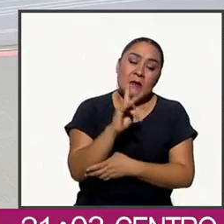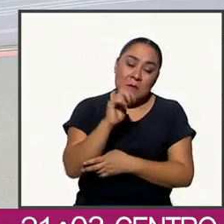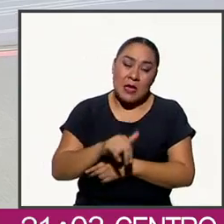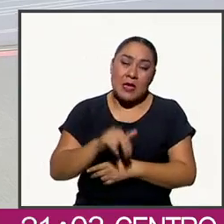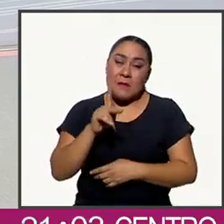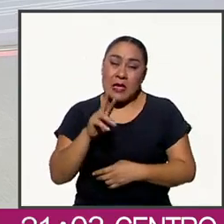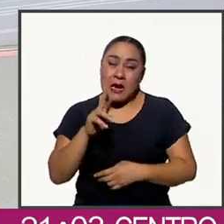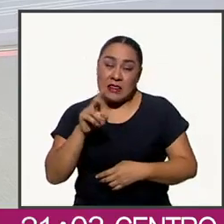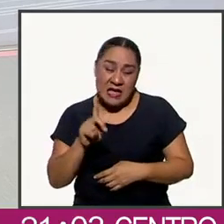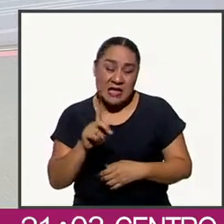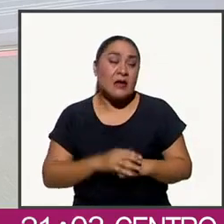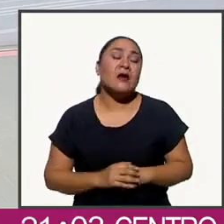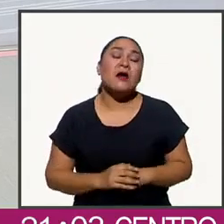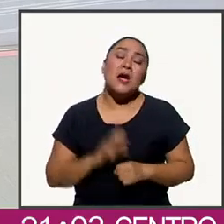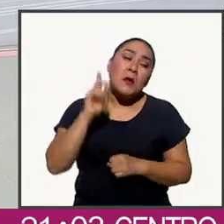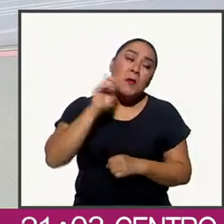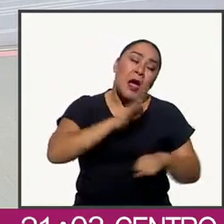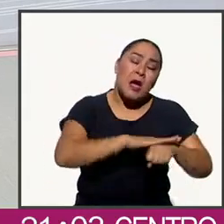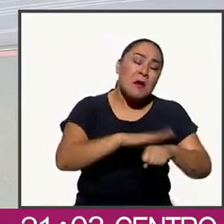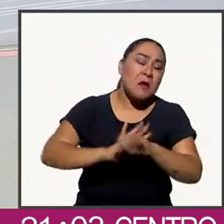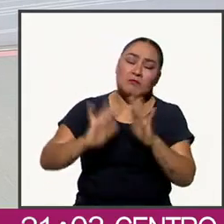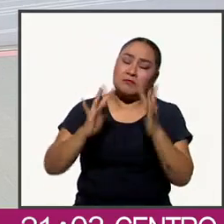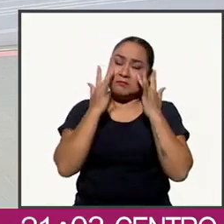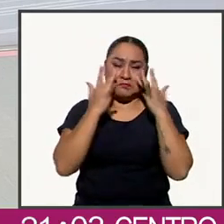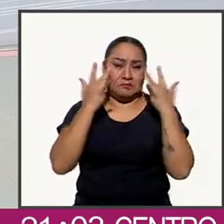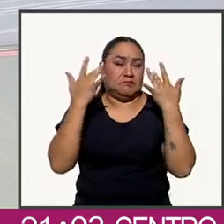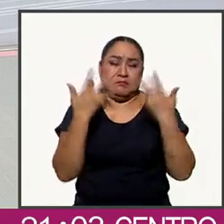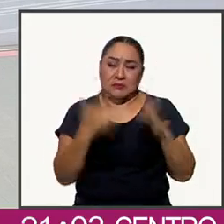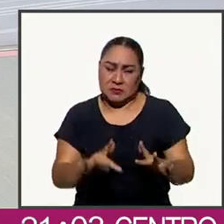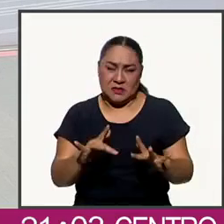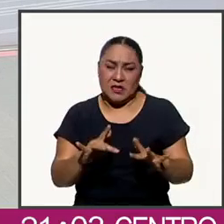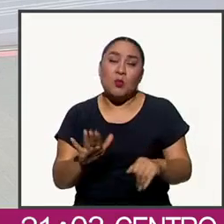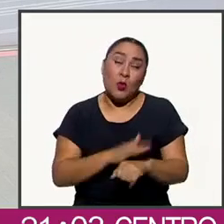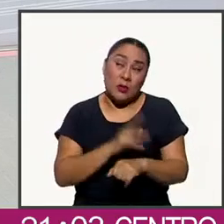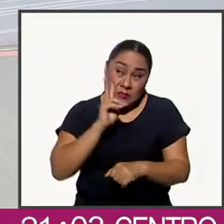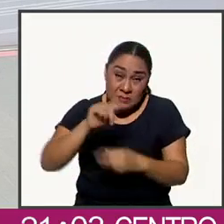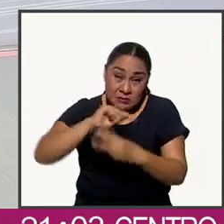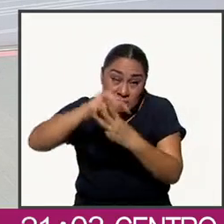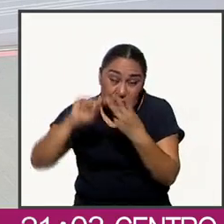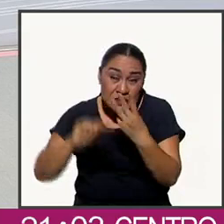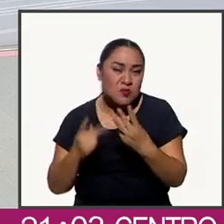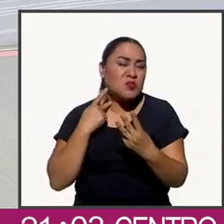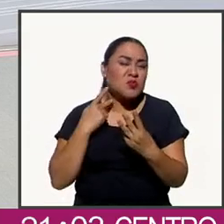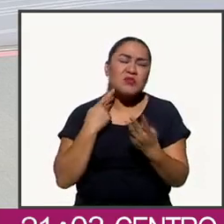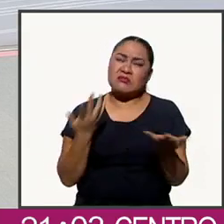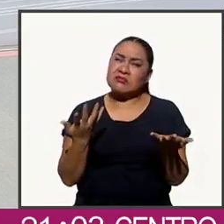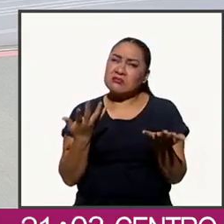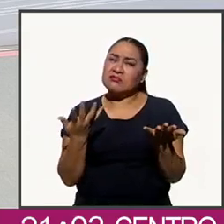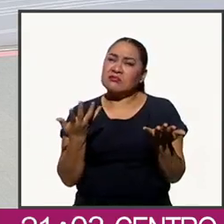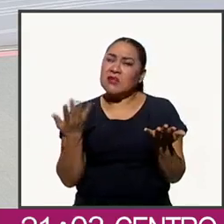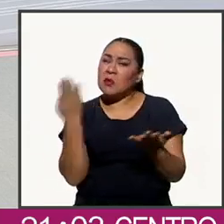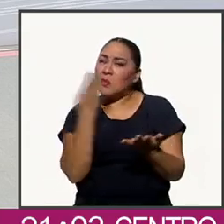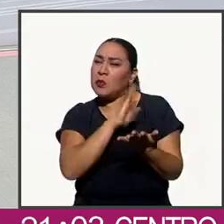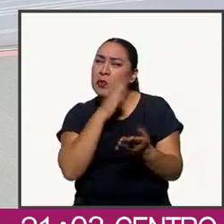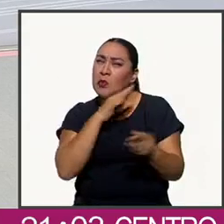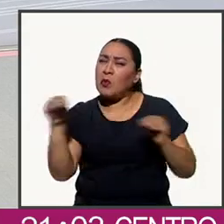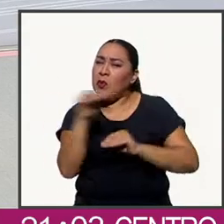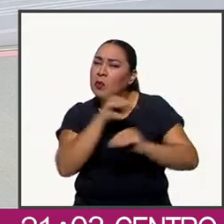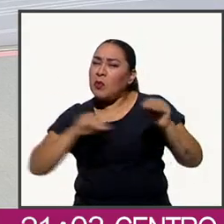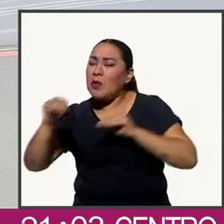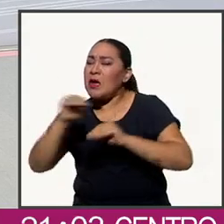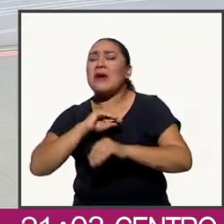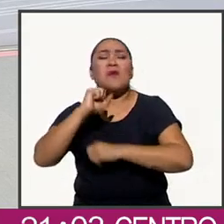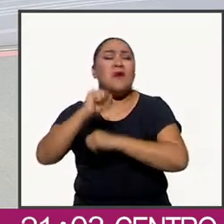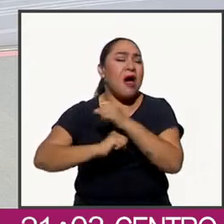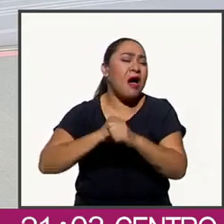renunció a ser la ungida por la oposición porque estos partidos cambiaron arbitrariamente, como en muchos momentos de la